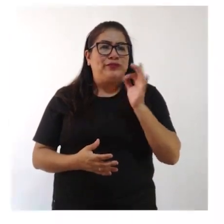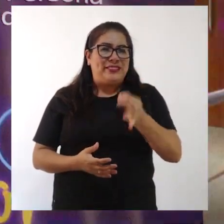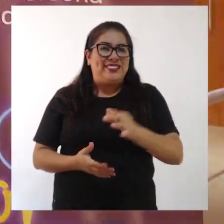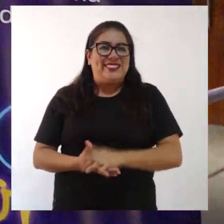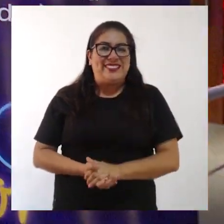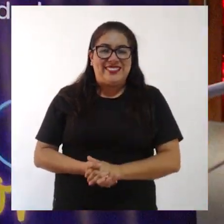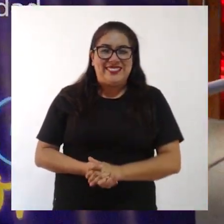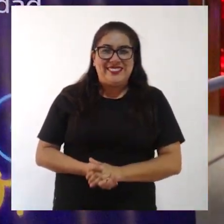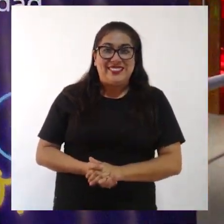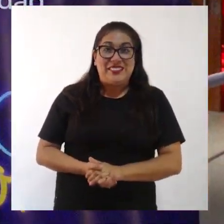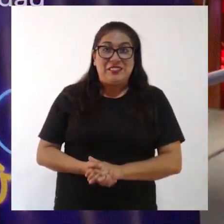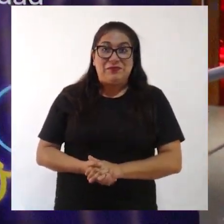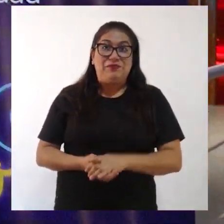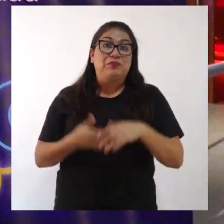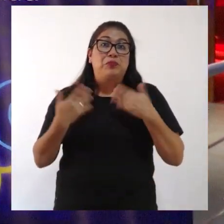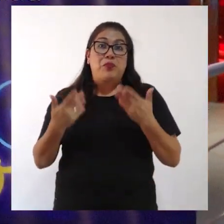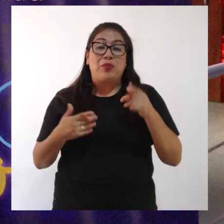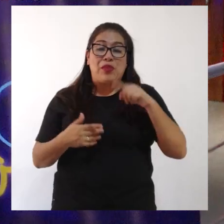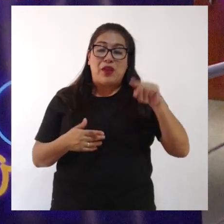lujo.